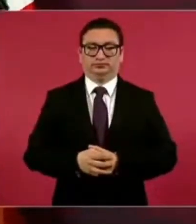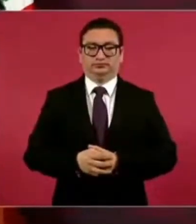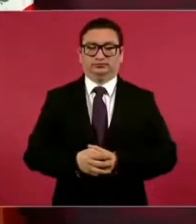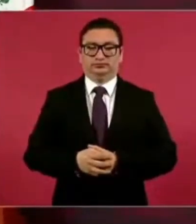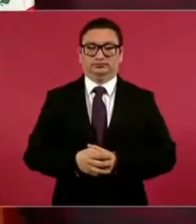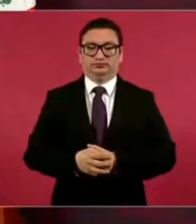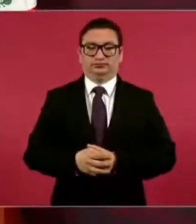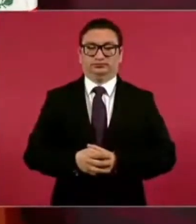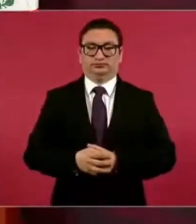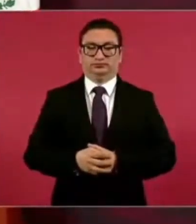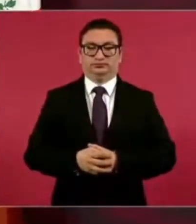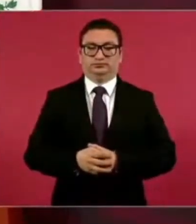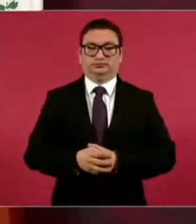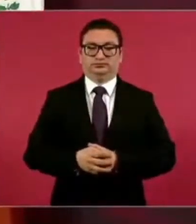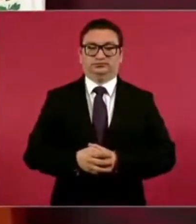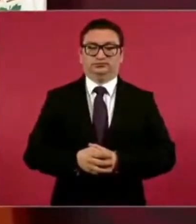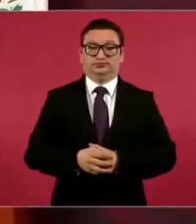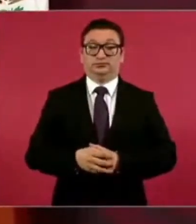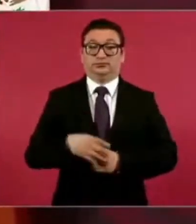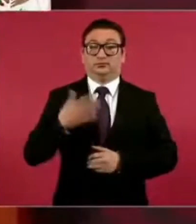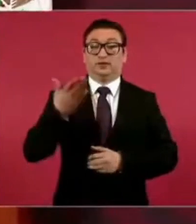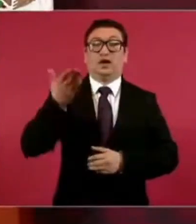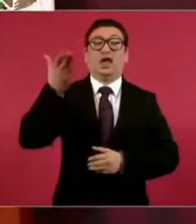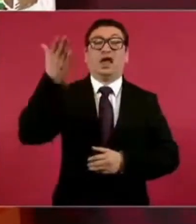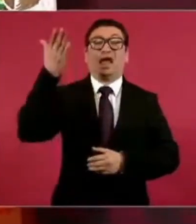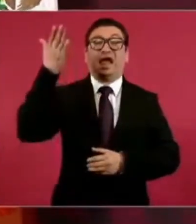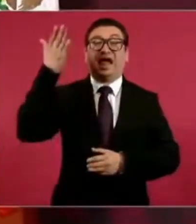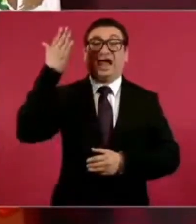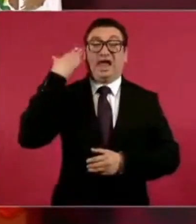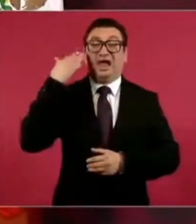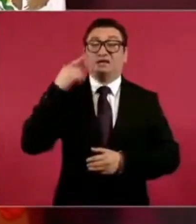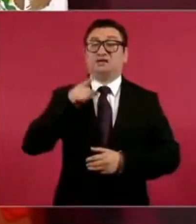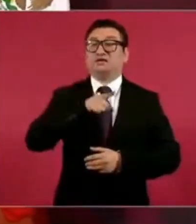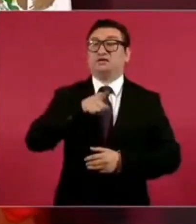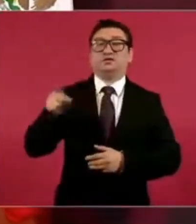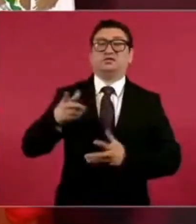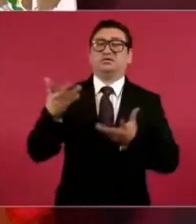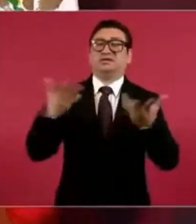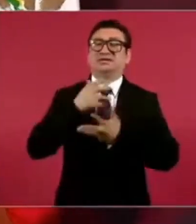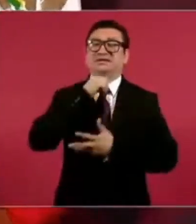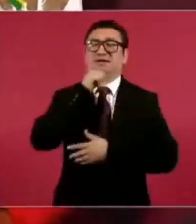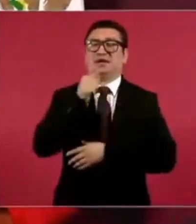Antes todo era inmovilismo, aburrido.